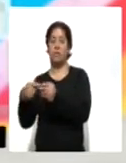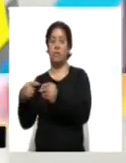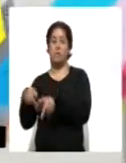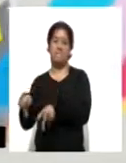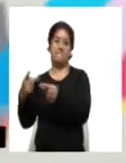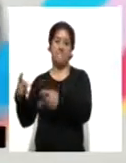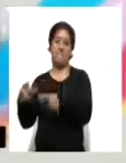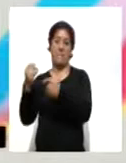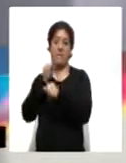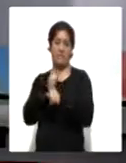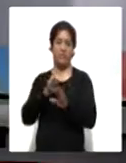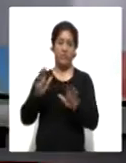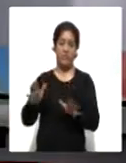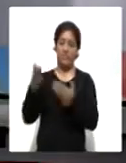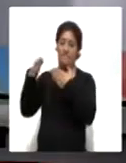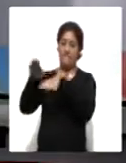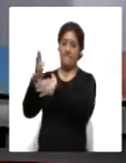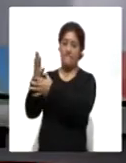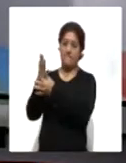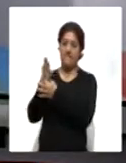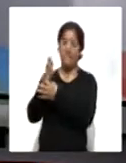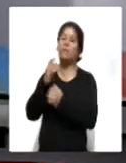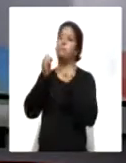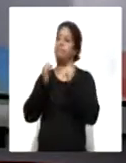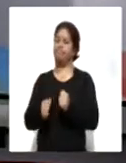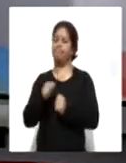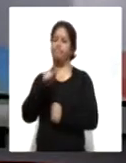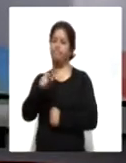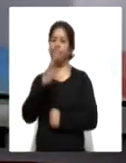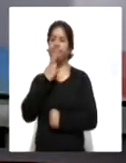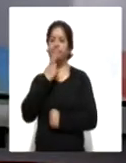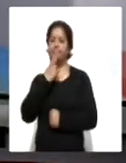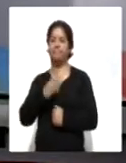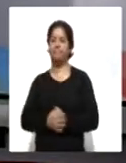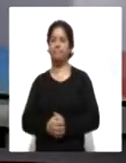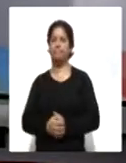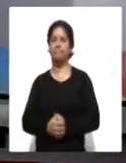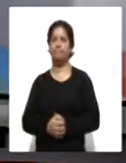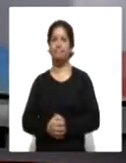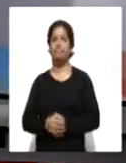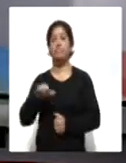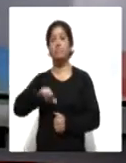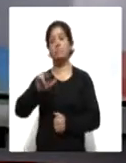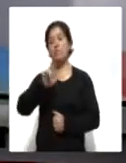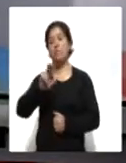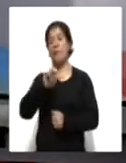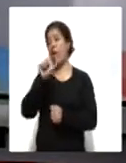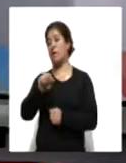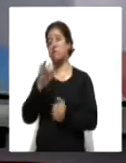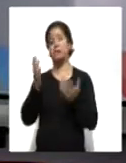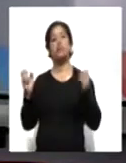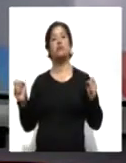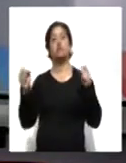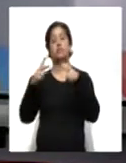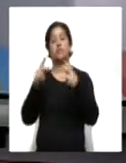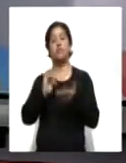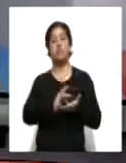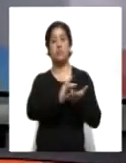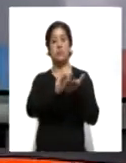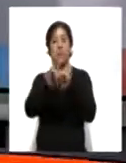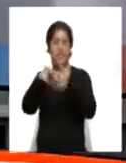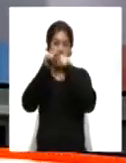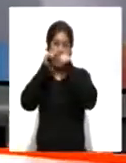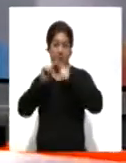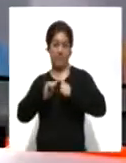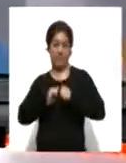Información que emiten las entidades bancarias y que seguramente es de su utilidad en este martes. Con esta información nos despedimos, le agradecemos mucho su